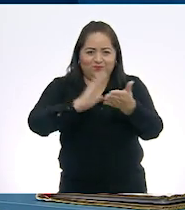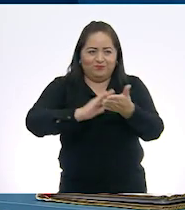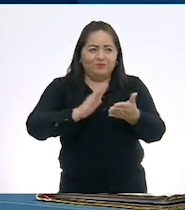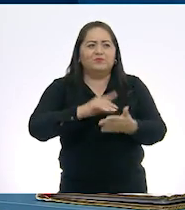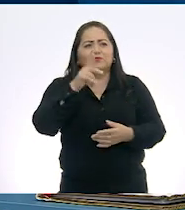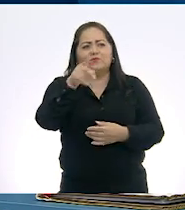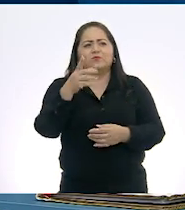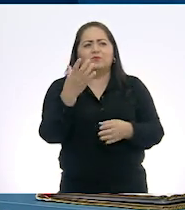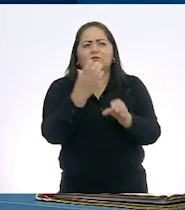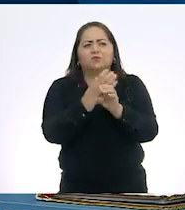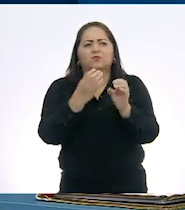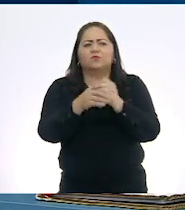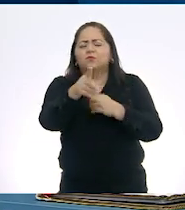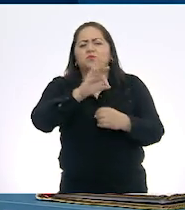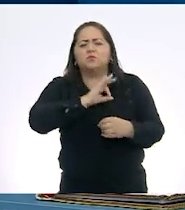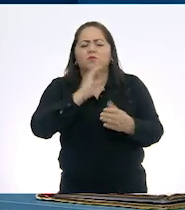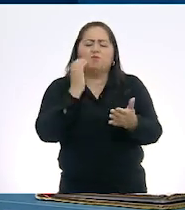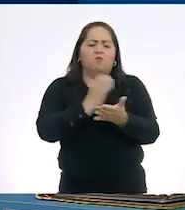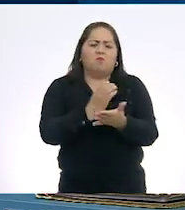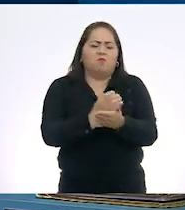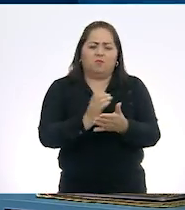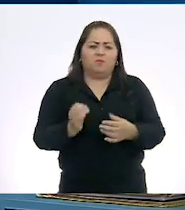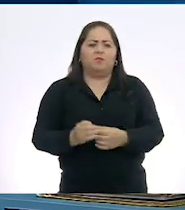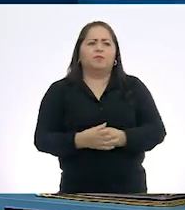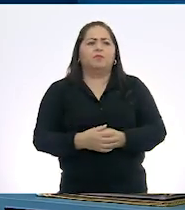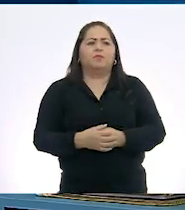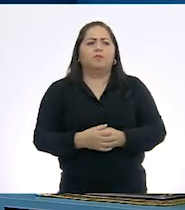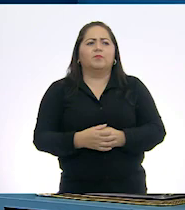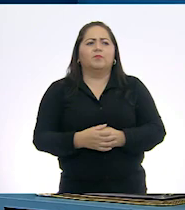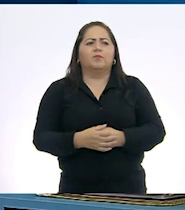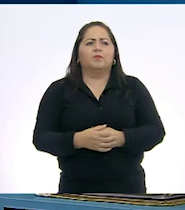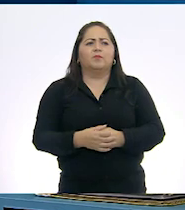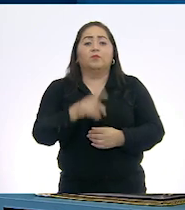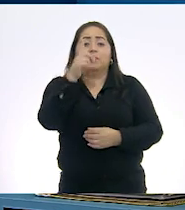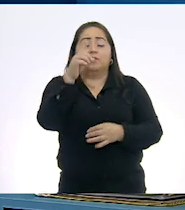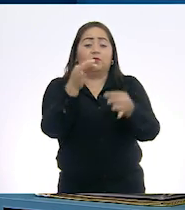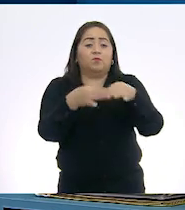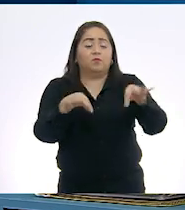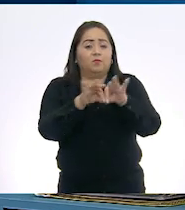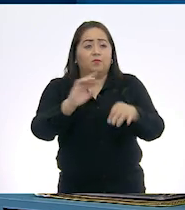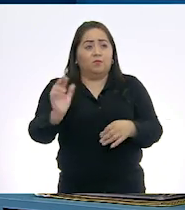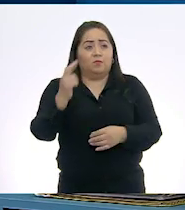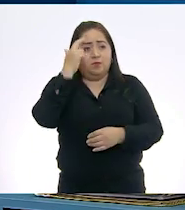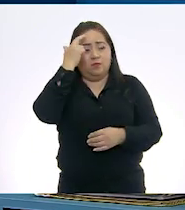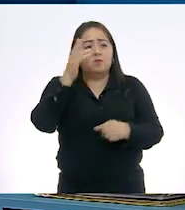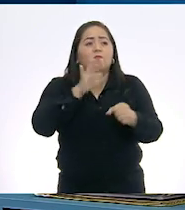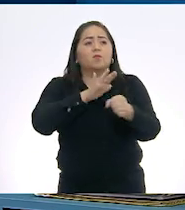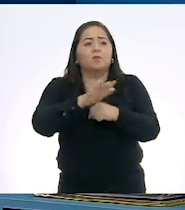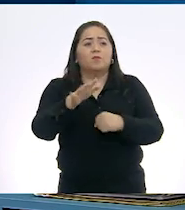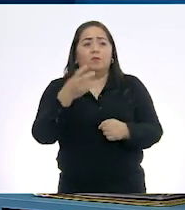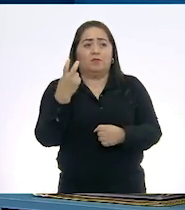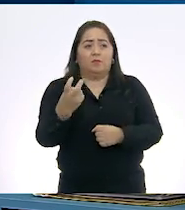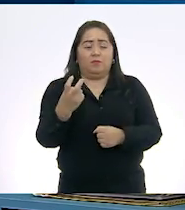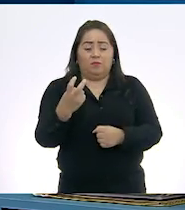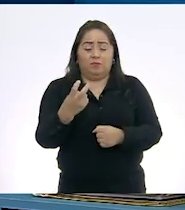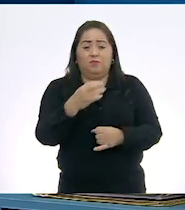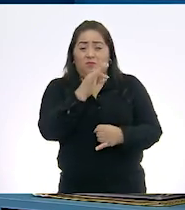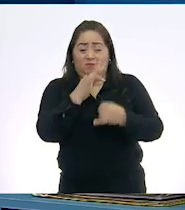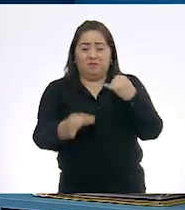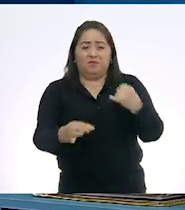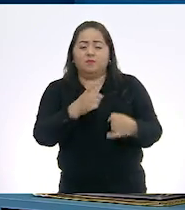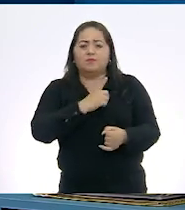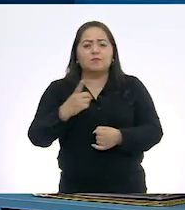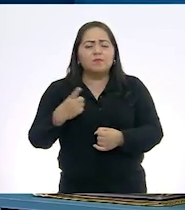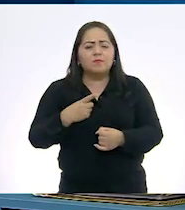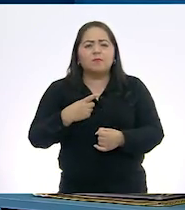Apoyarte a tener una aplicación que pudiera ser cuaderno. Una nota importante recordar es que este producto final debe de